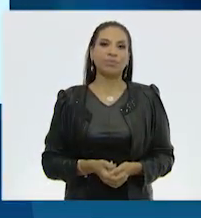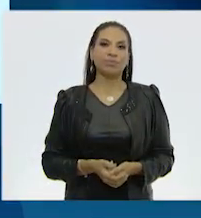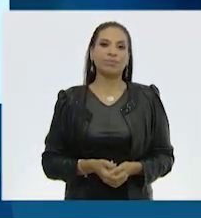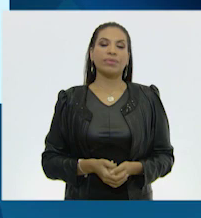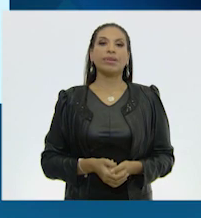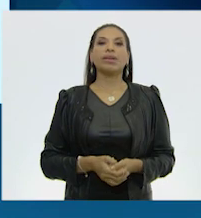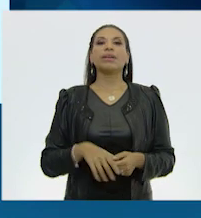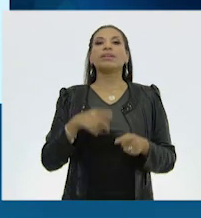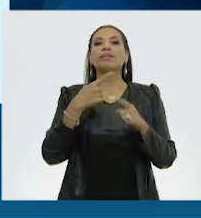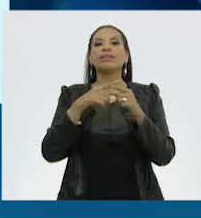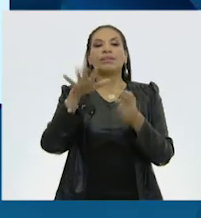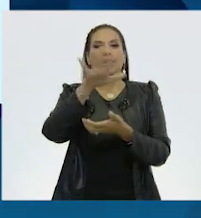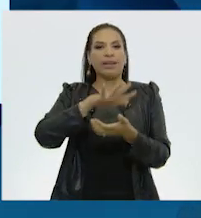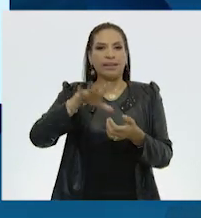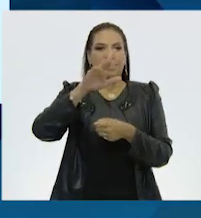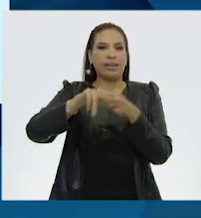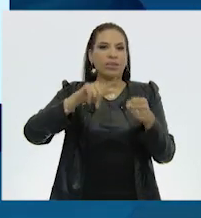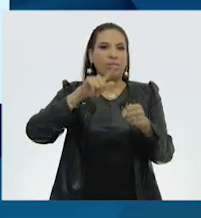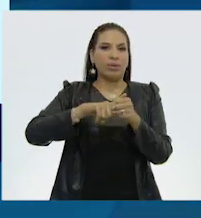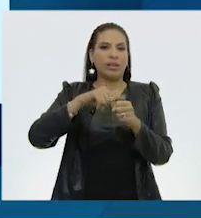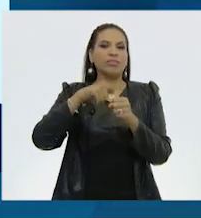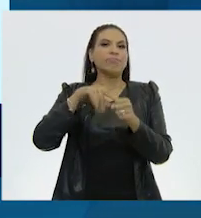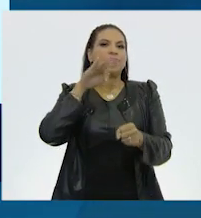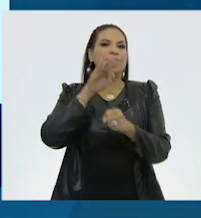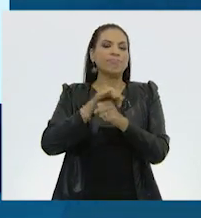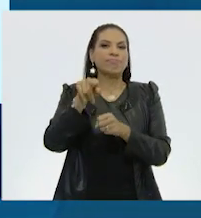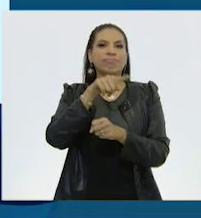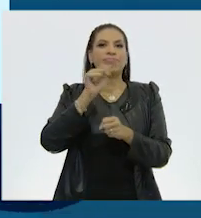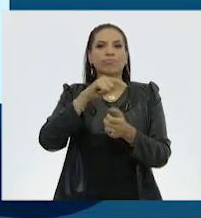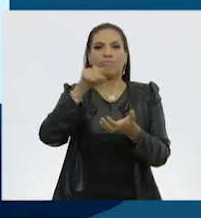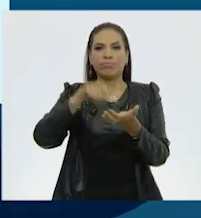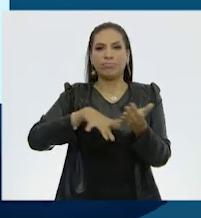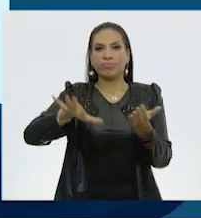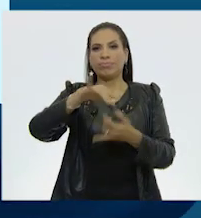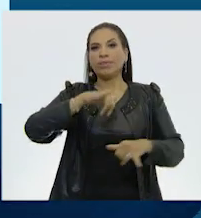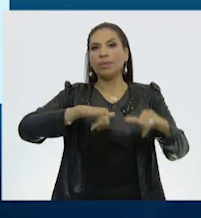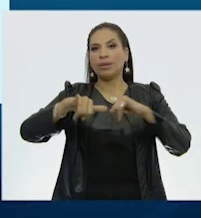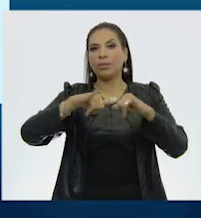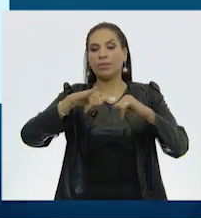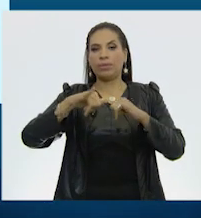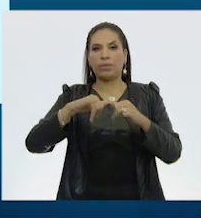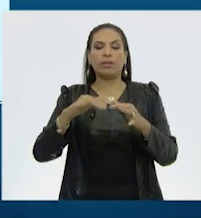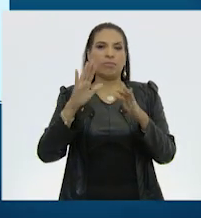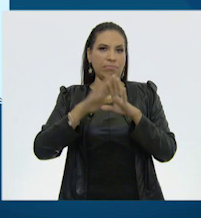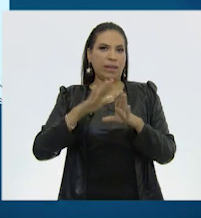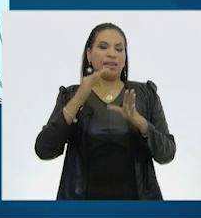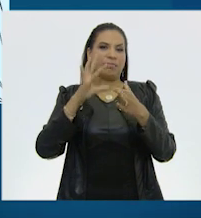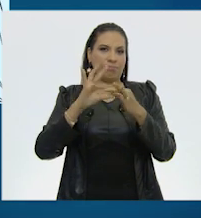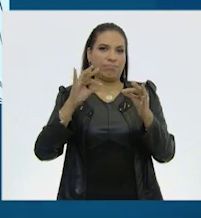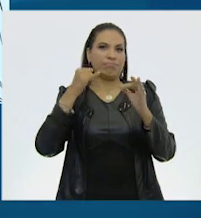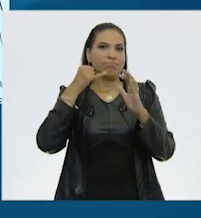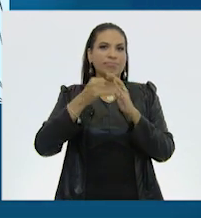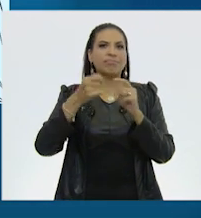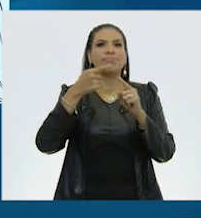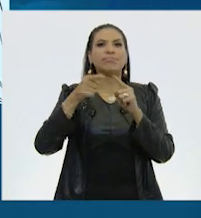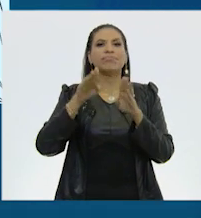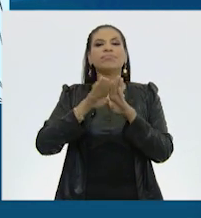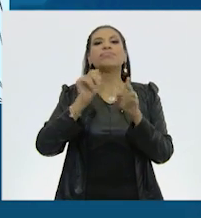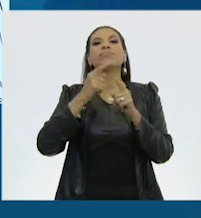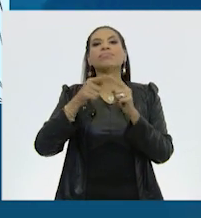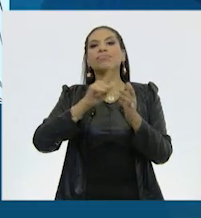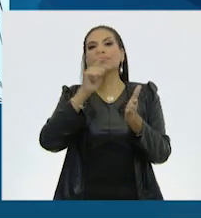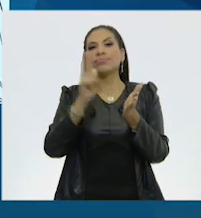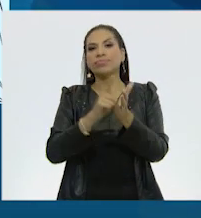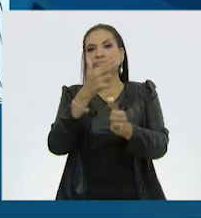Las áreas naturales protegidas pueden ser entendidas como espacios geográficamente definidos, gestionados a través de medios